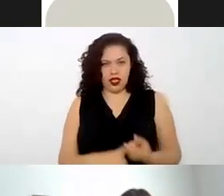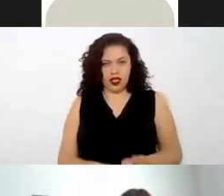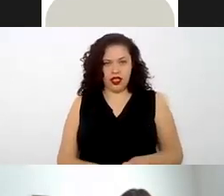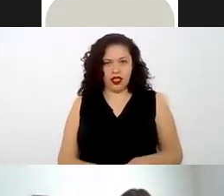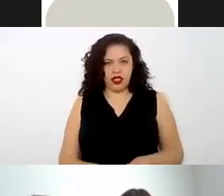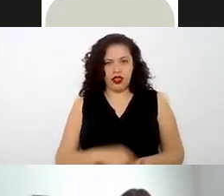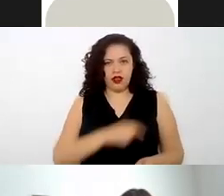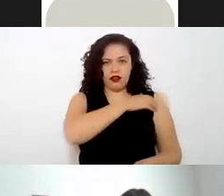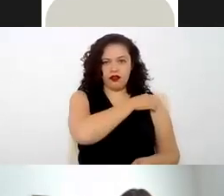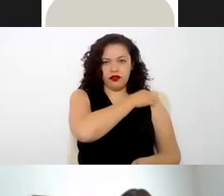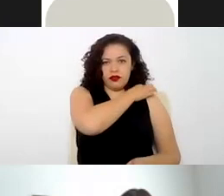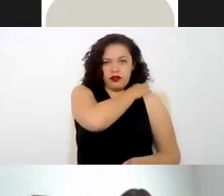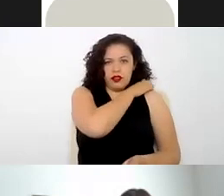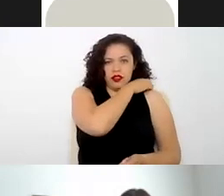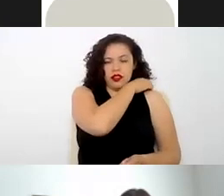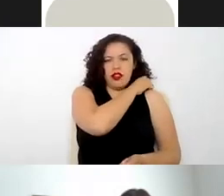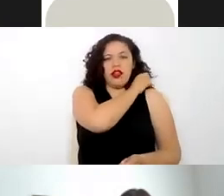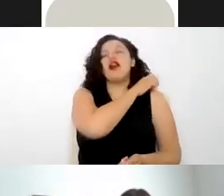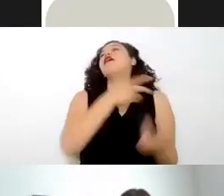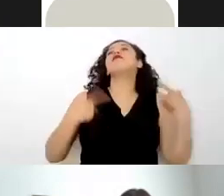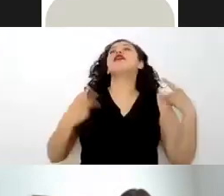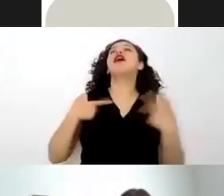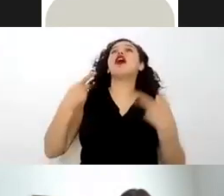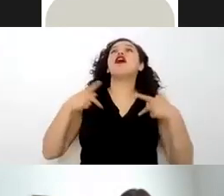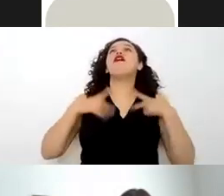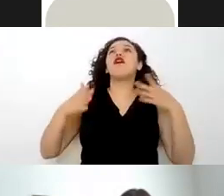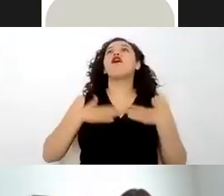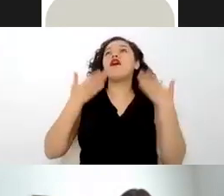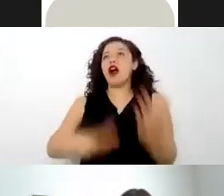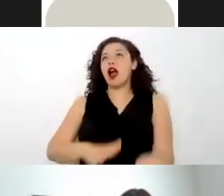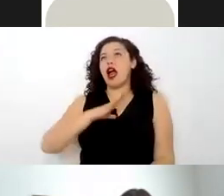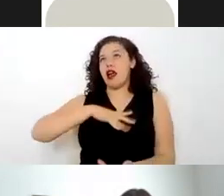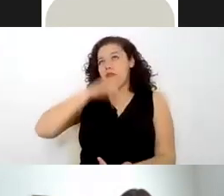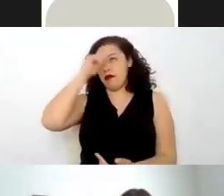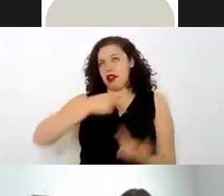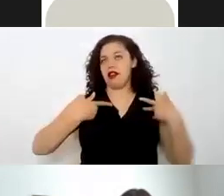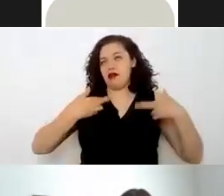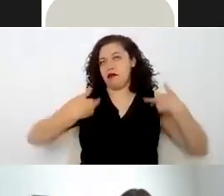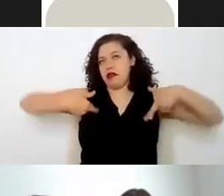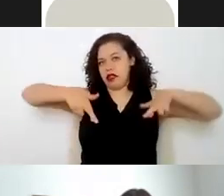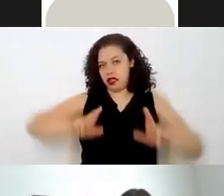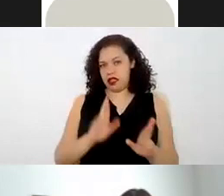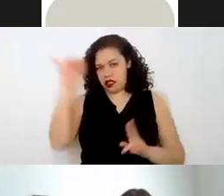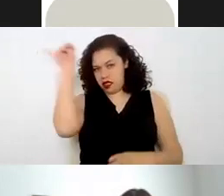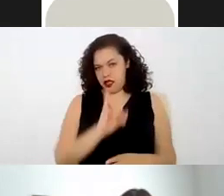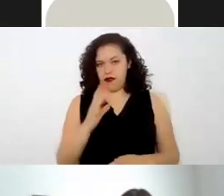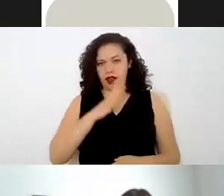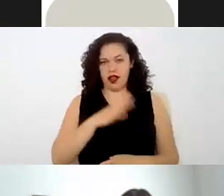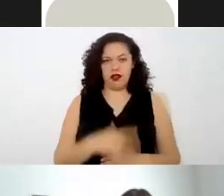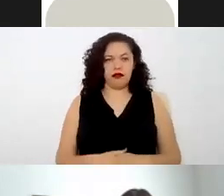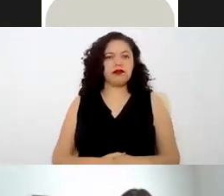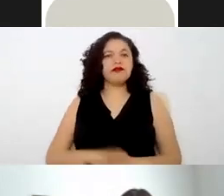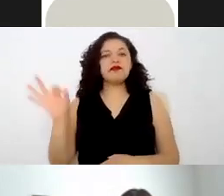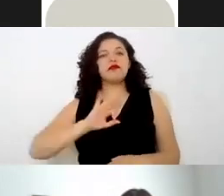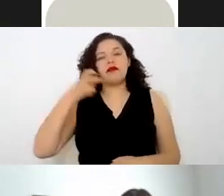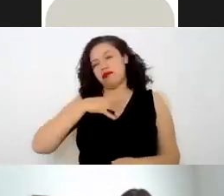en algunos casos los trabajadores de confianza también van a actuar por representación del patrón y eso nos lleva al